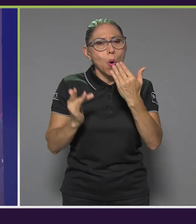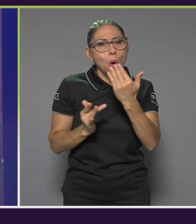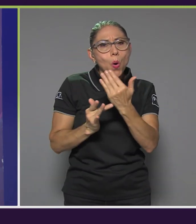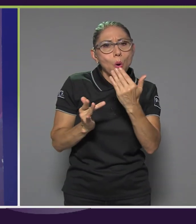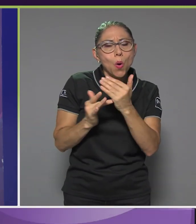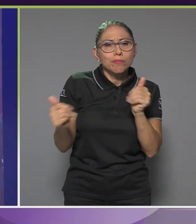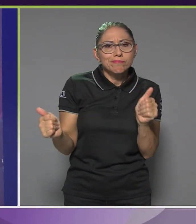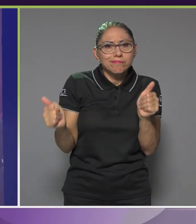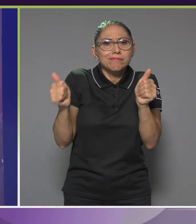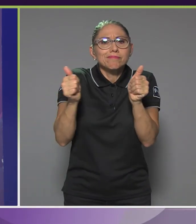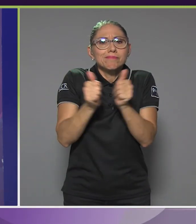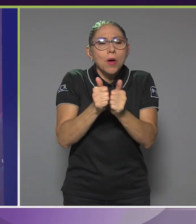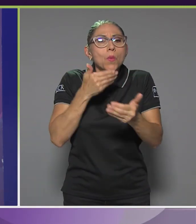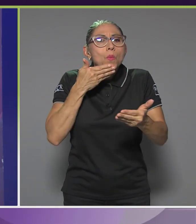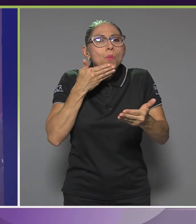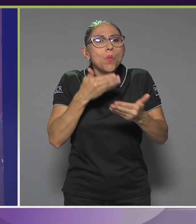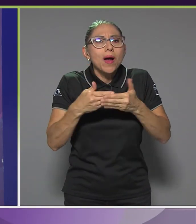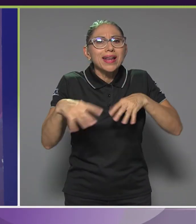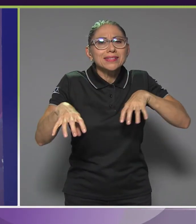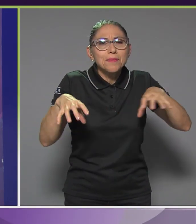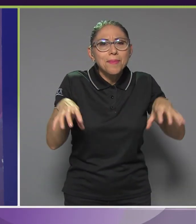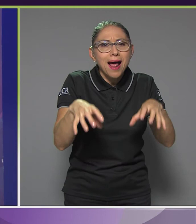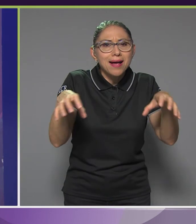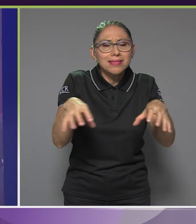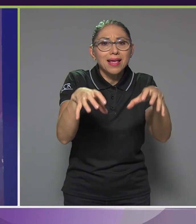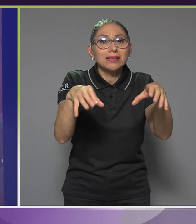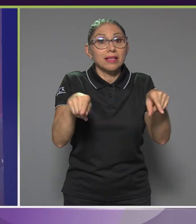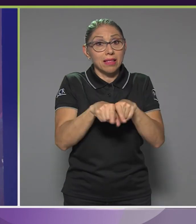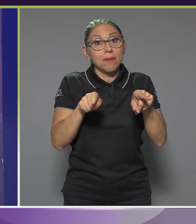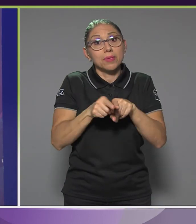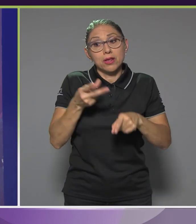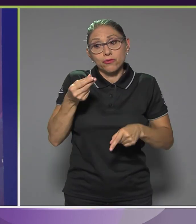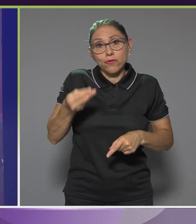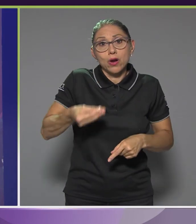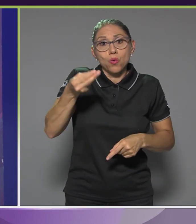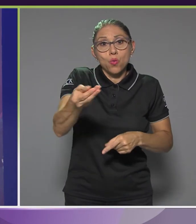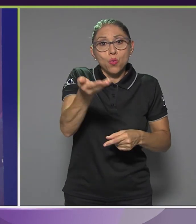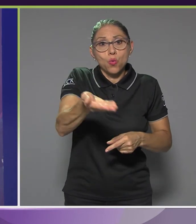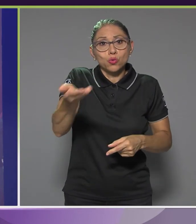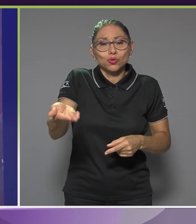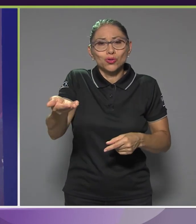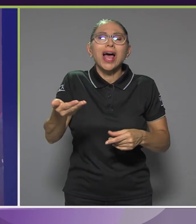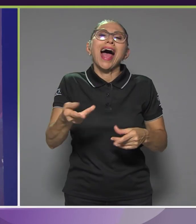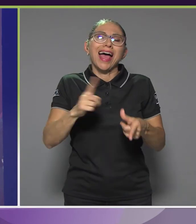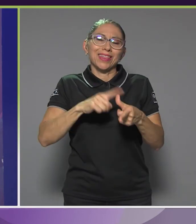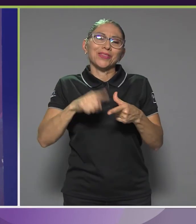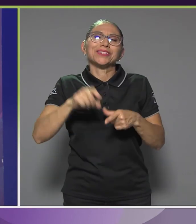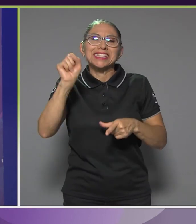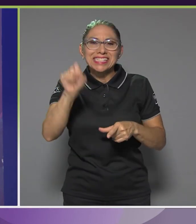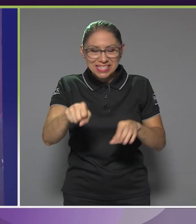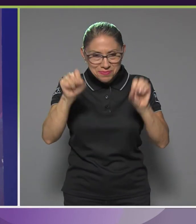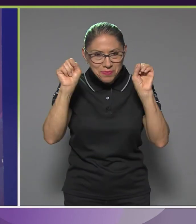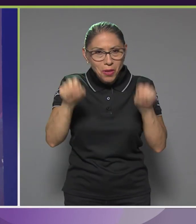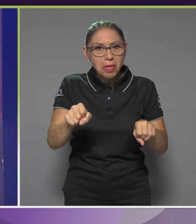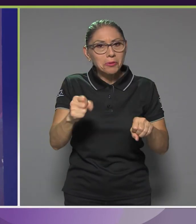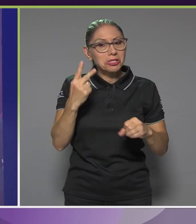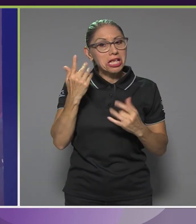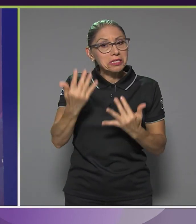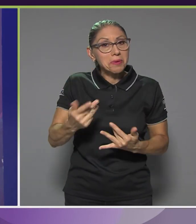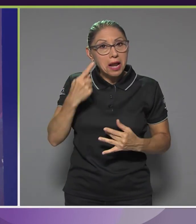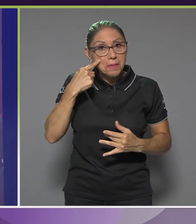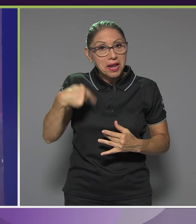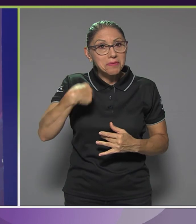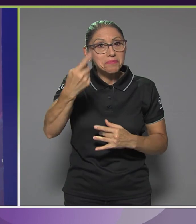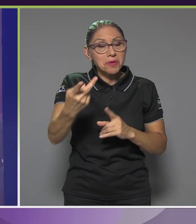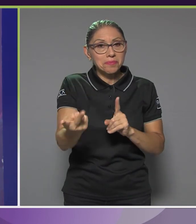buenas prácticas, incluso recursos, para que entonces sí podamos esperar que se va a dar una implementación de alta calidad. Entonces, a lo largo